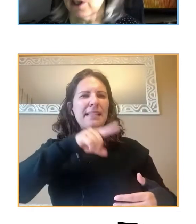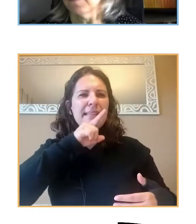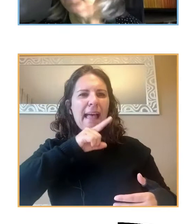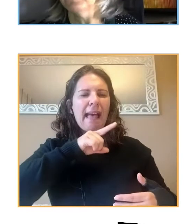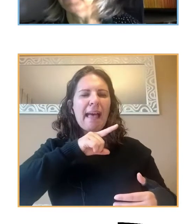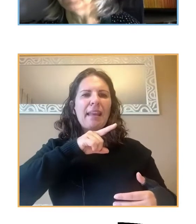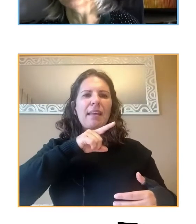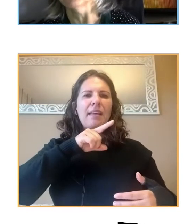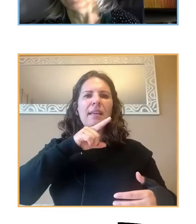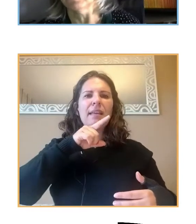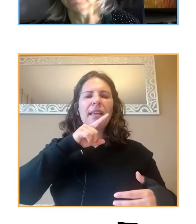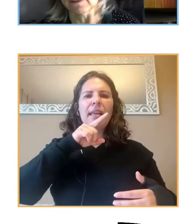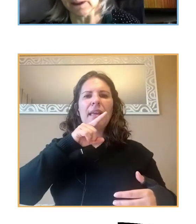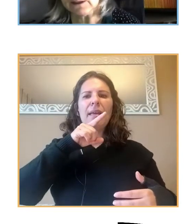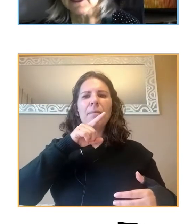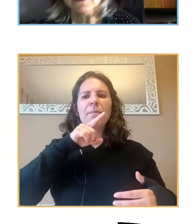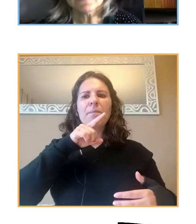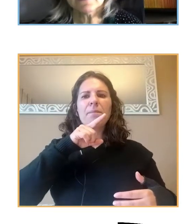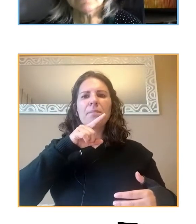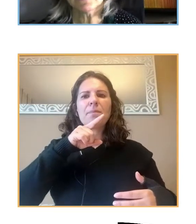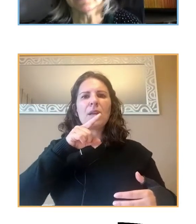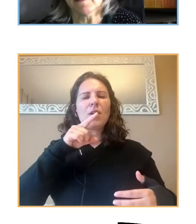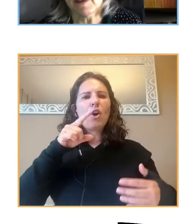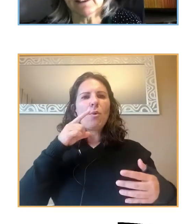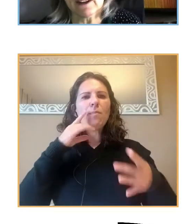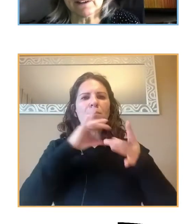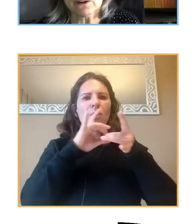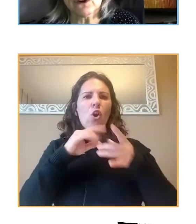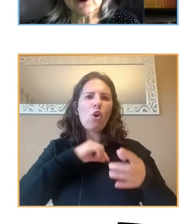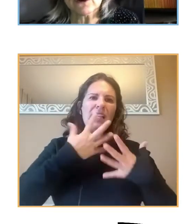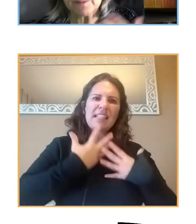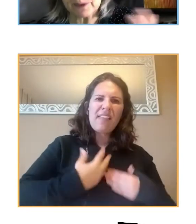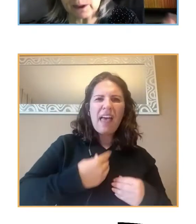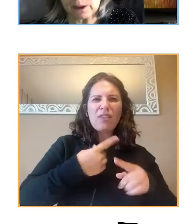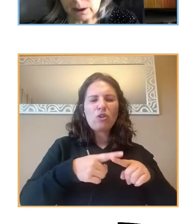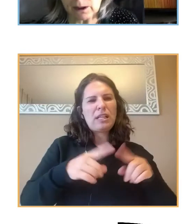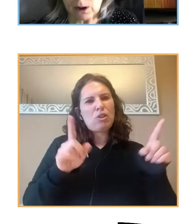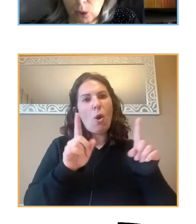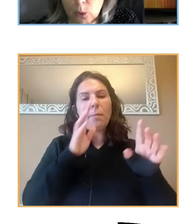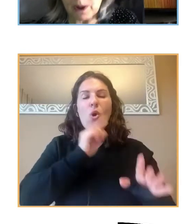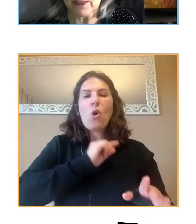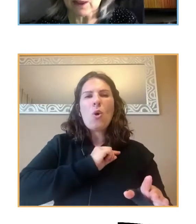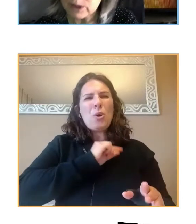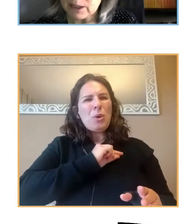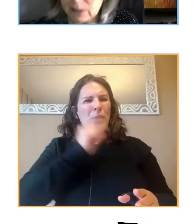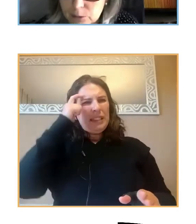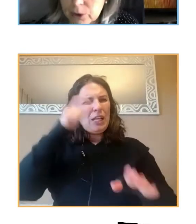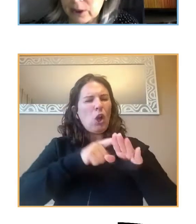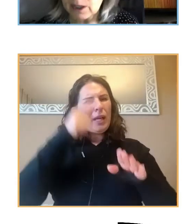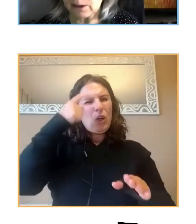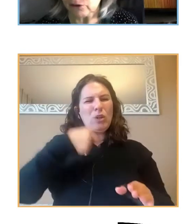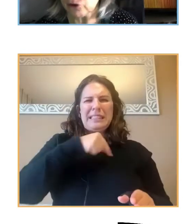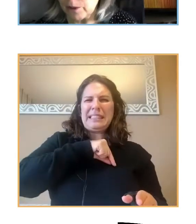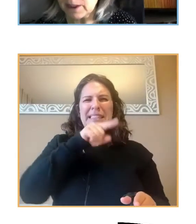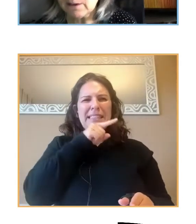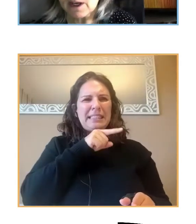sintomatología depresiva y ansiedad. Y este malestar psicológico ocupa el 53%